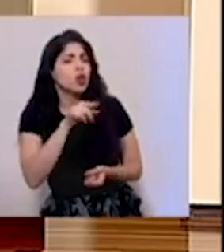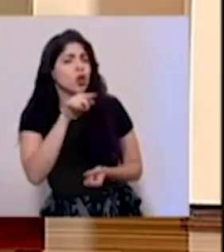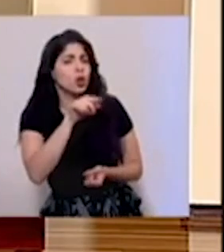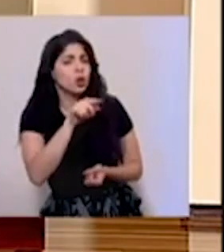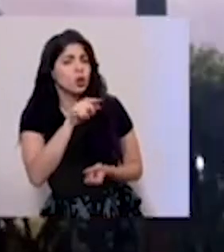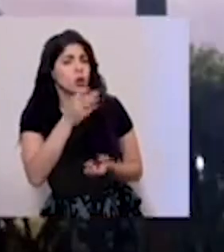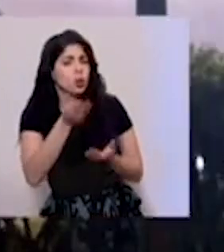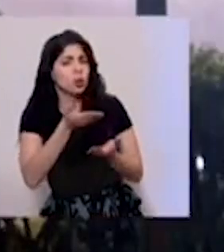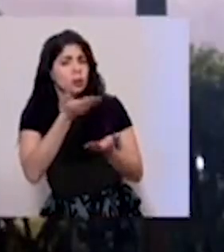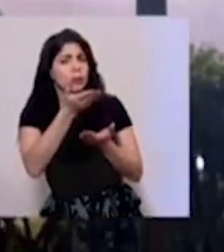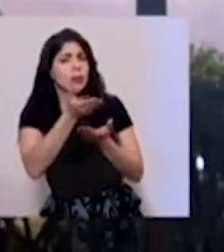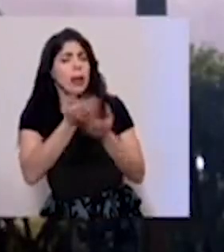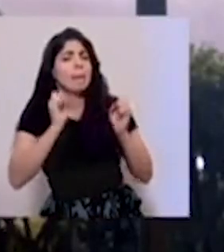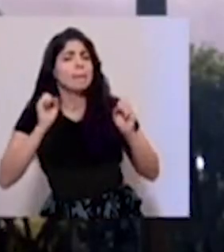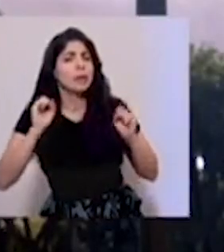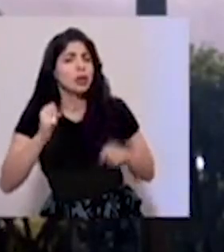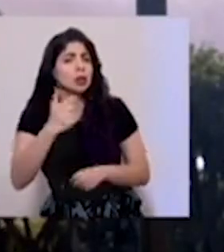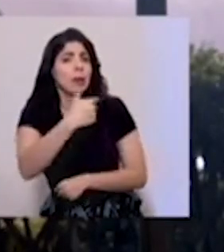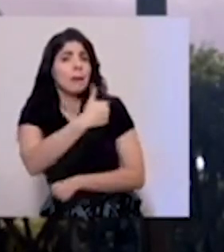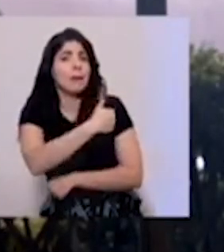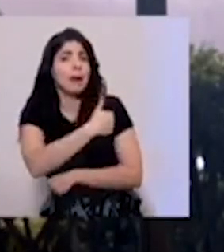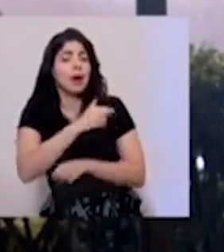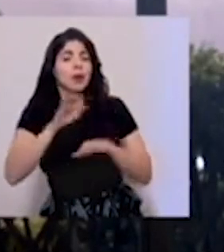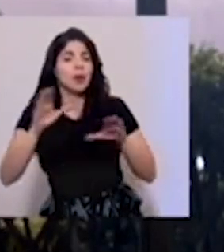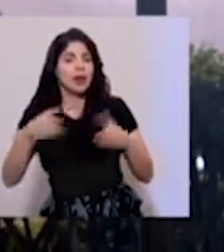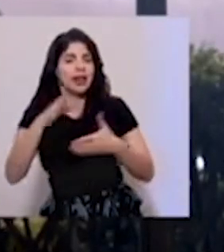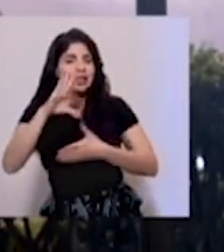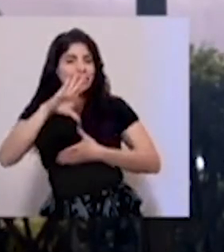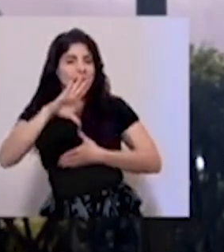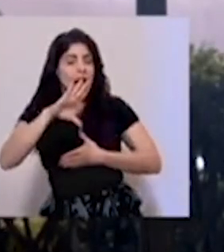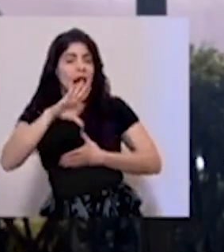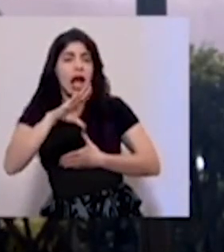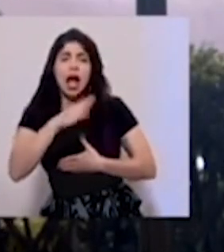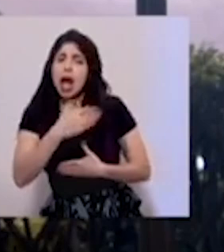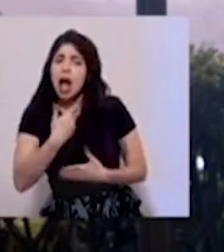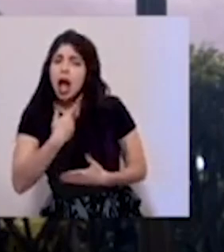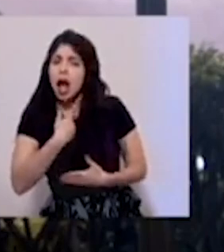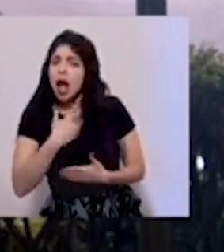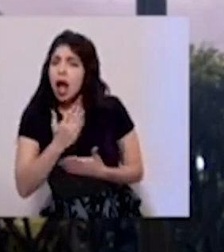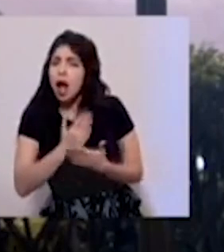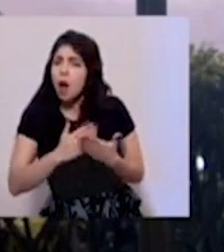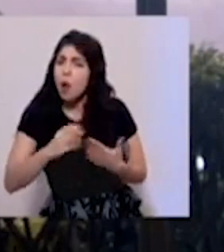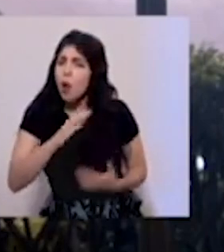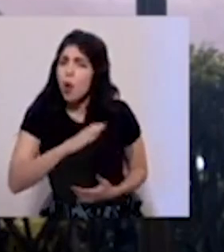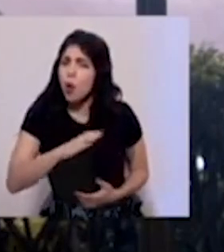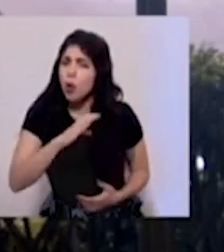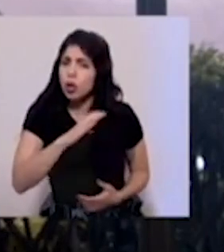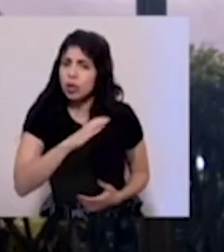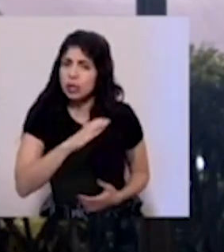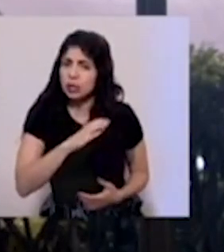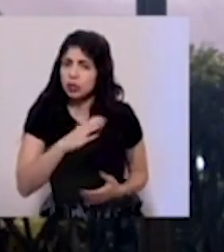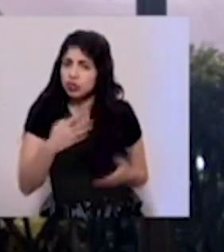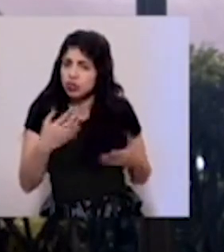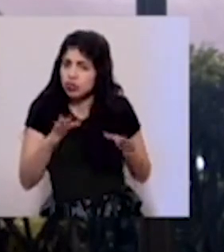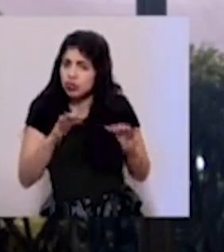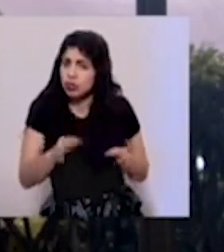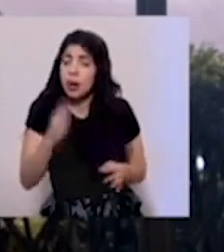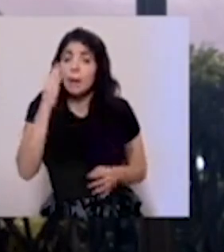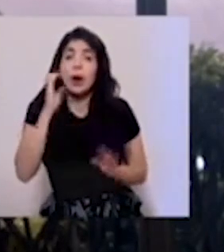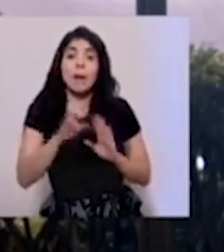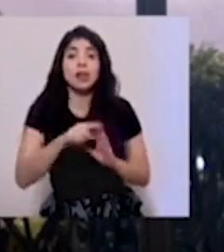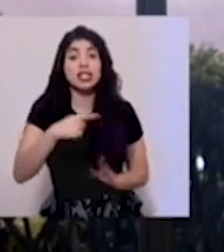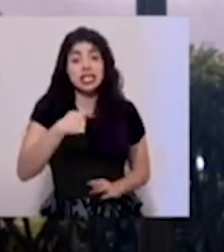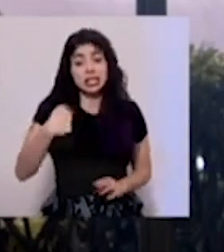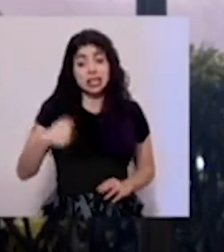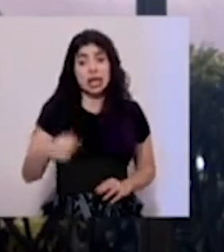planteándose en cuanto a la posible vacuna por parte de CELAC, hay condiciones ya precisas porque, por ejemplo, China